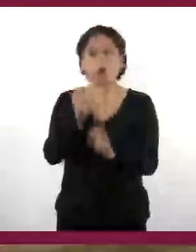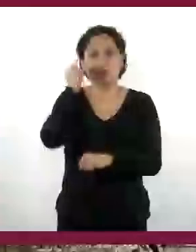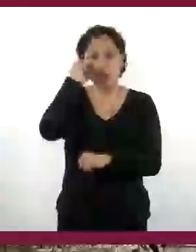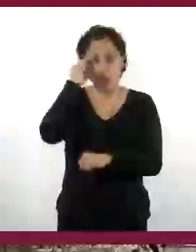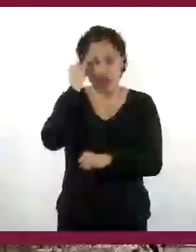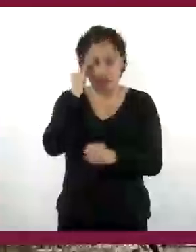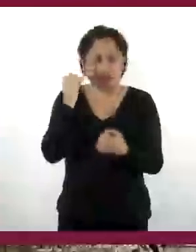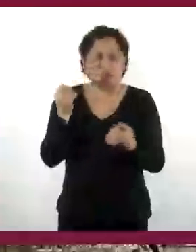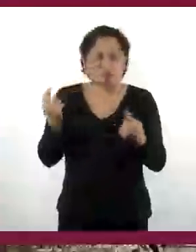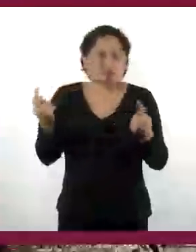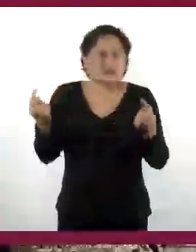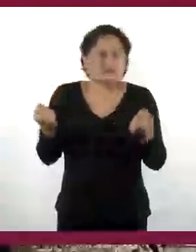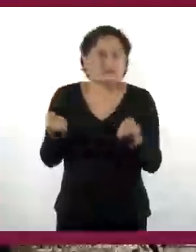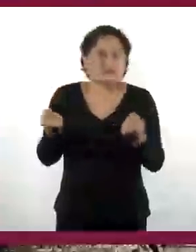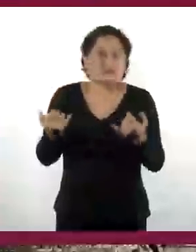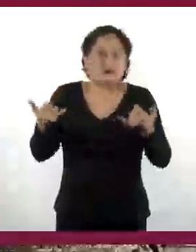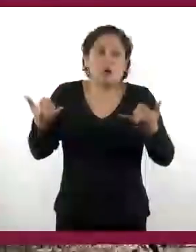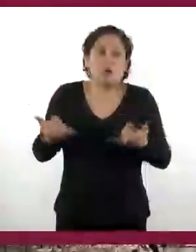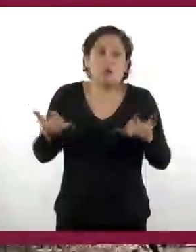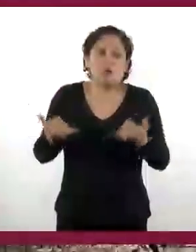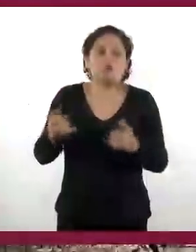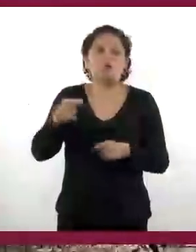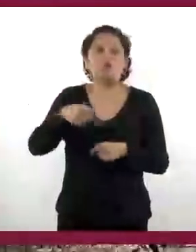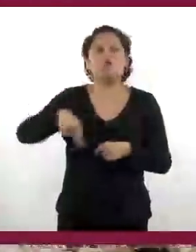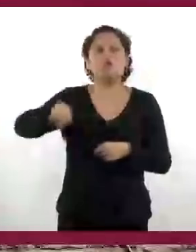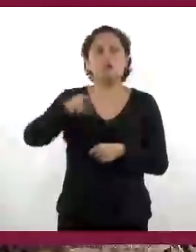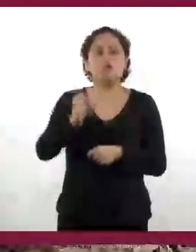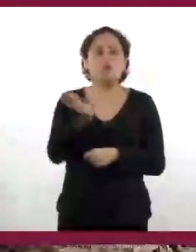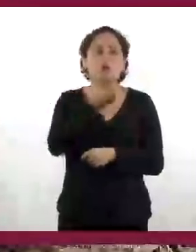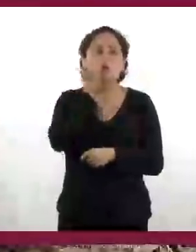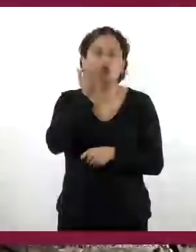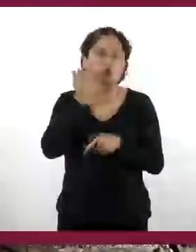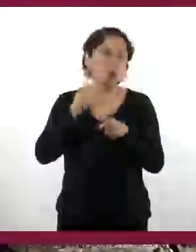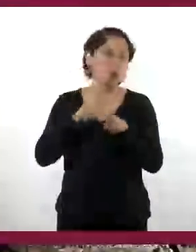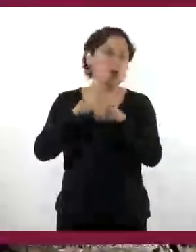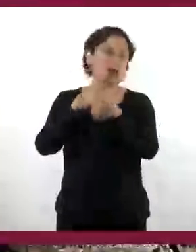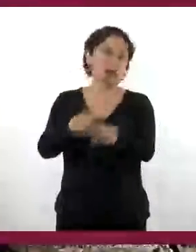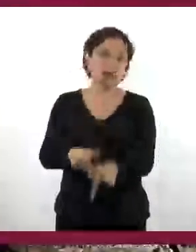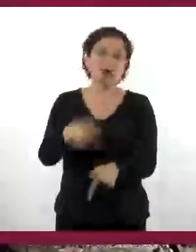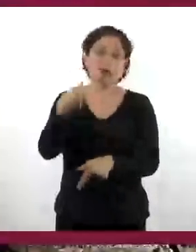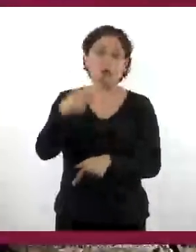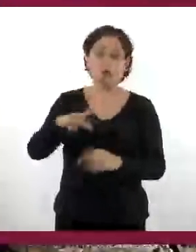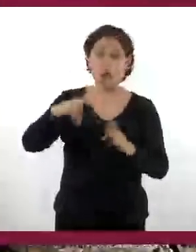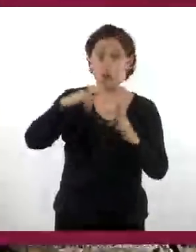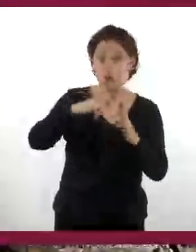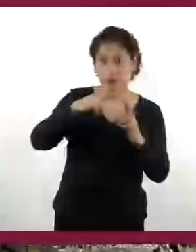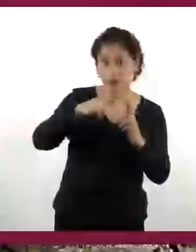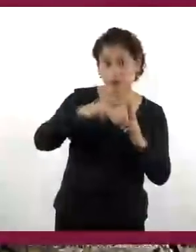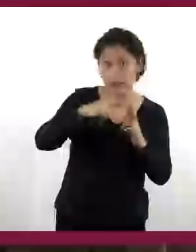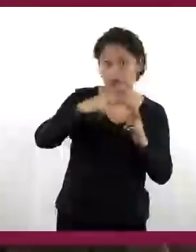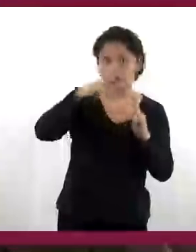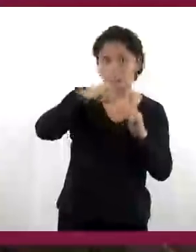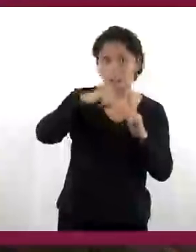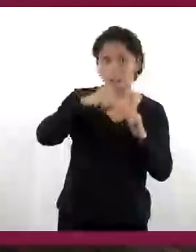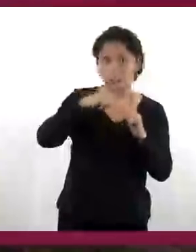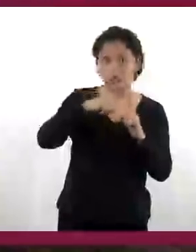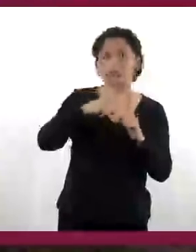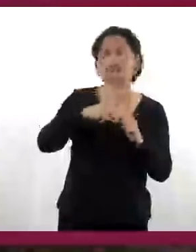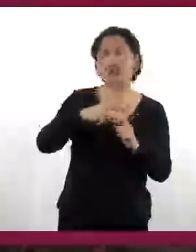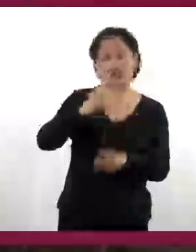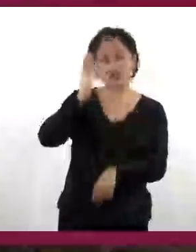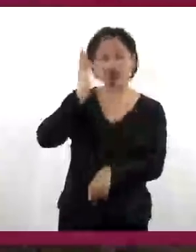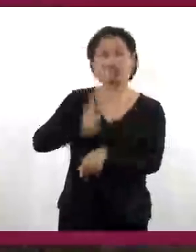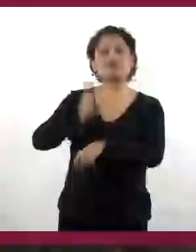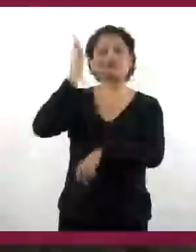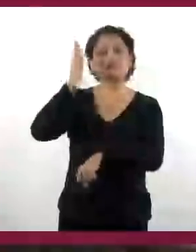escondidas, siguieron con sus prácticas religiosas, en tanto que la Iglesia Católica recurrió a métodos de castigo. Todo